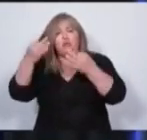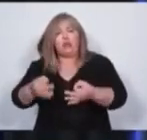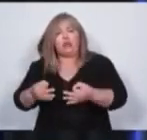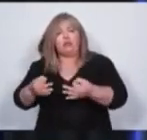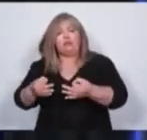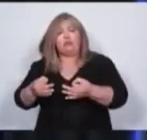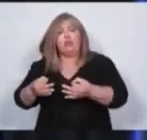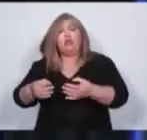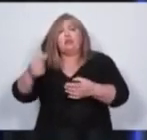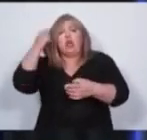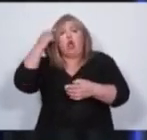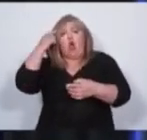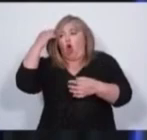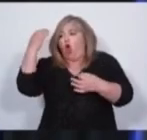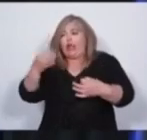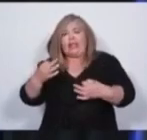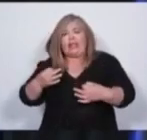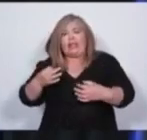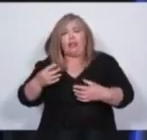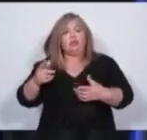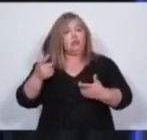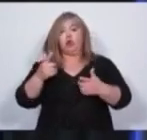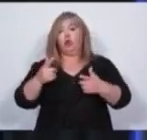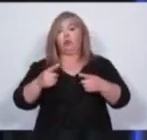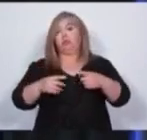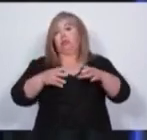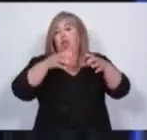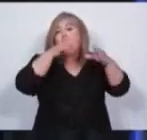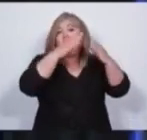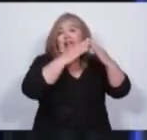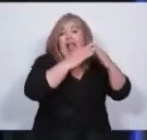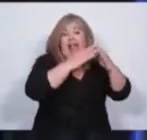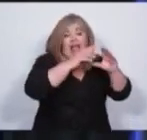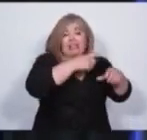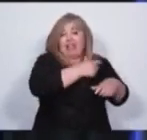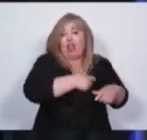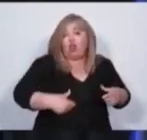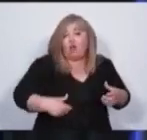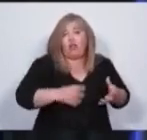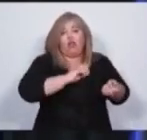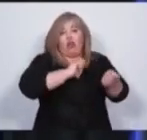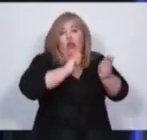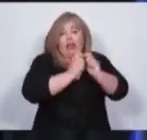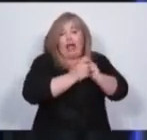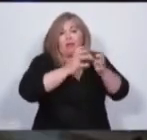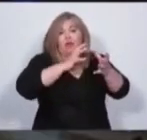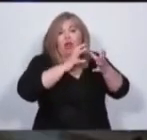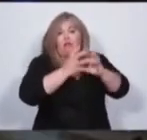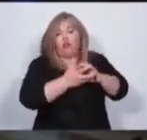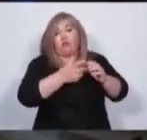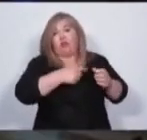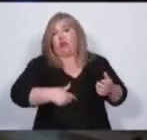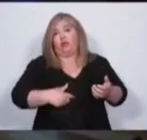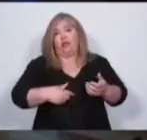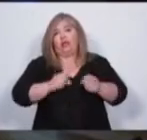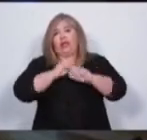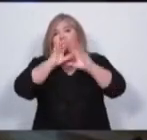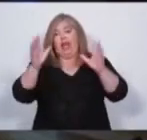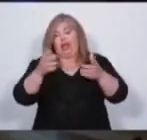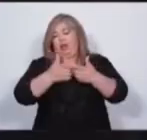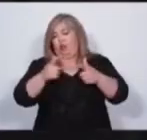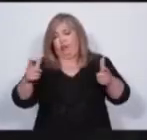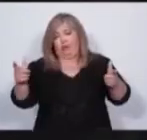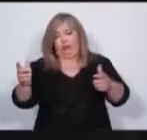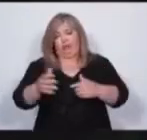Sin coherencia no hay institucionalidad. Hay que tener cuidado con los rejuntes electorales que se ofrecen en esta elección. Gracias,